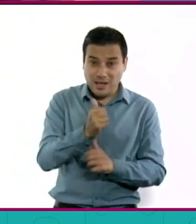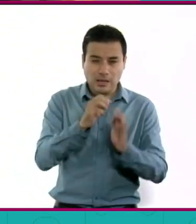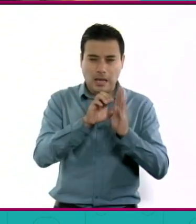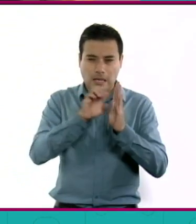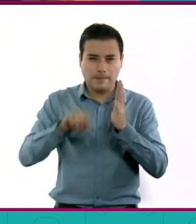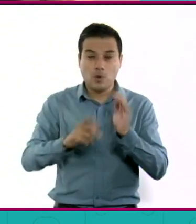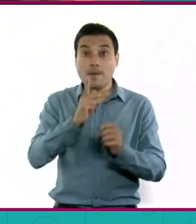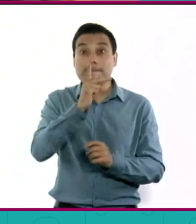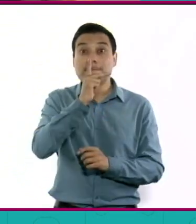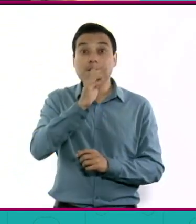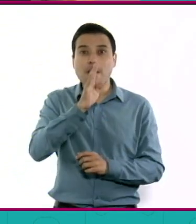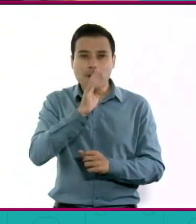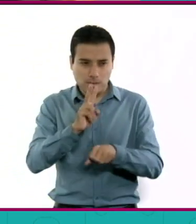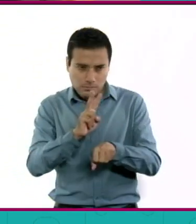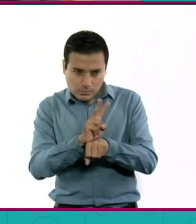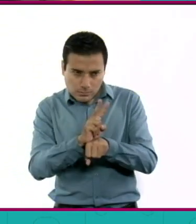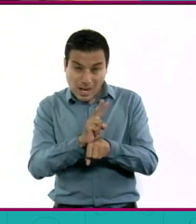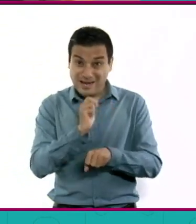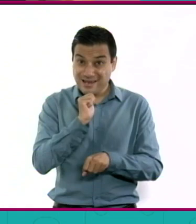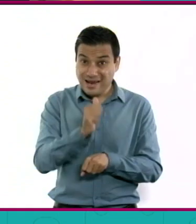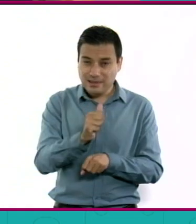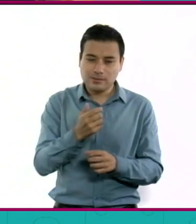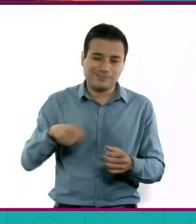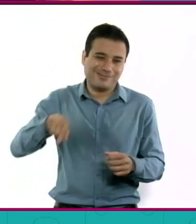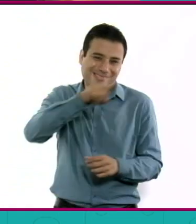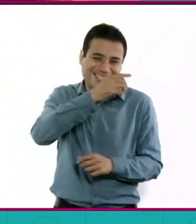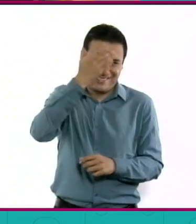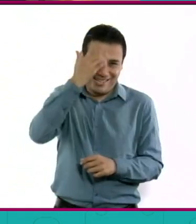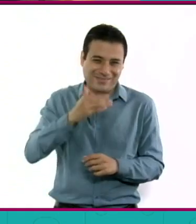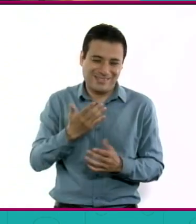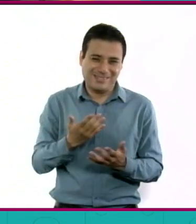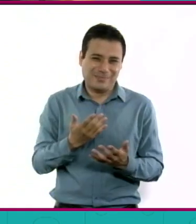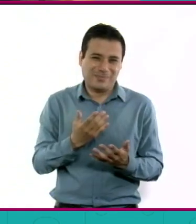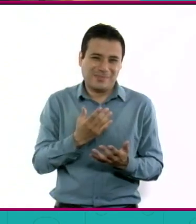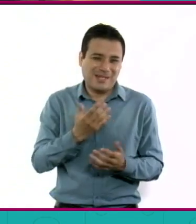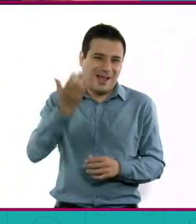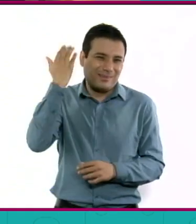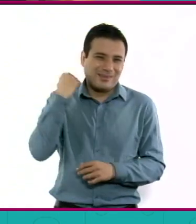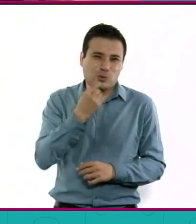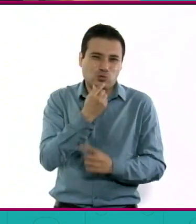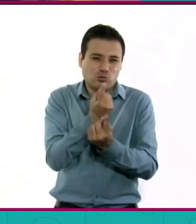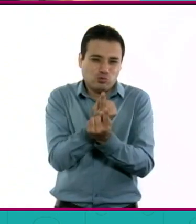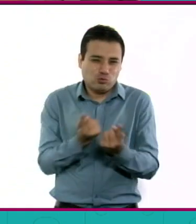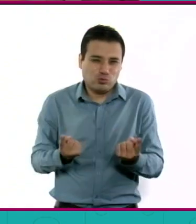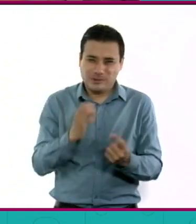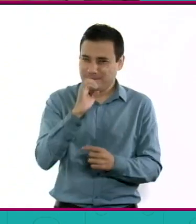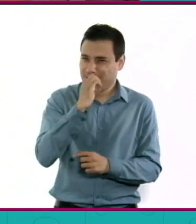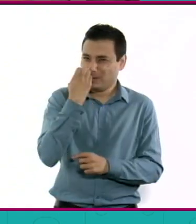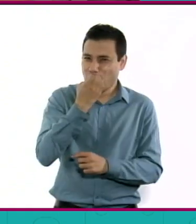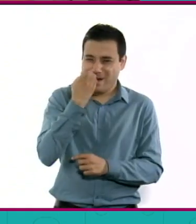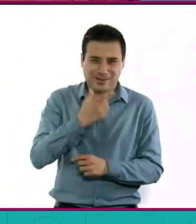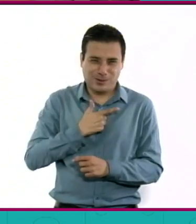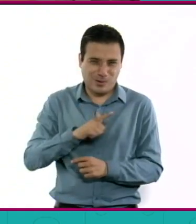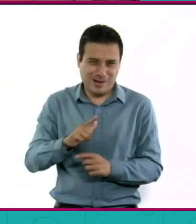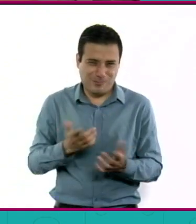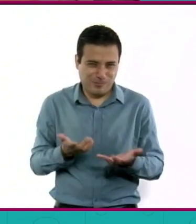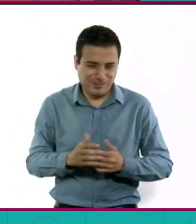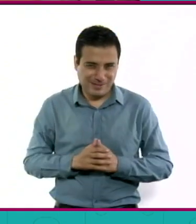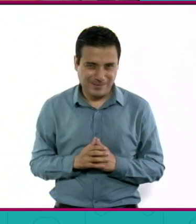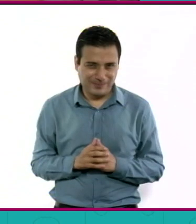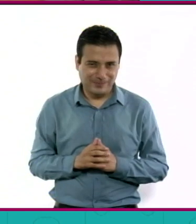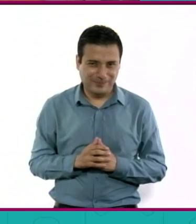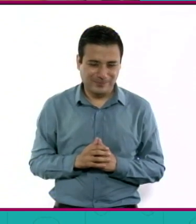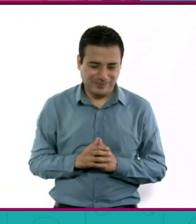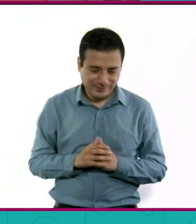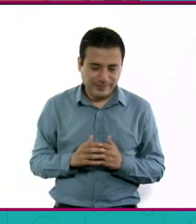escuela, porque no sé ustedes, pero a uno le gustaba más el recreo que la escuela muchas veces. Y en la escuela, ahí uno aprendiendo, pero el recreo era